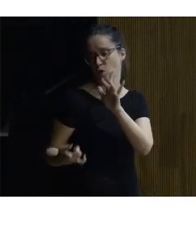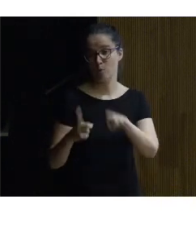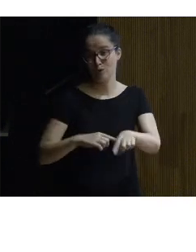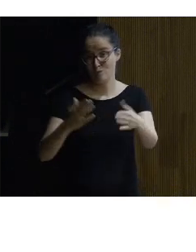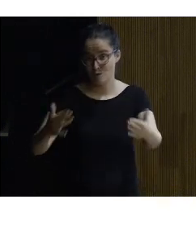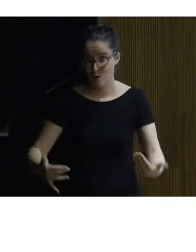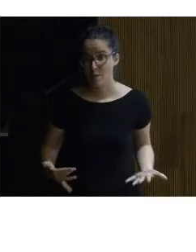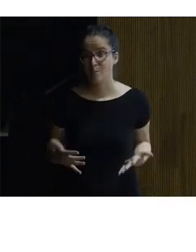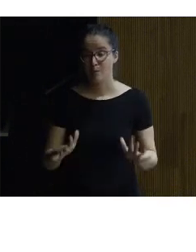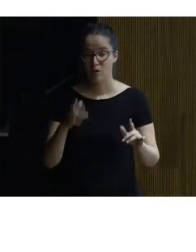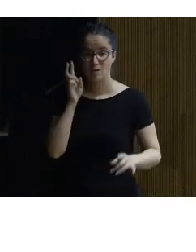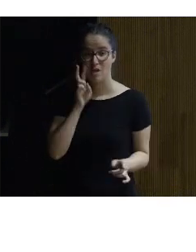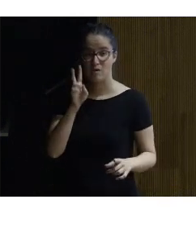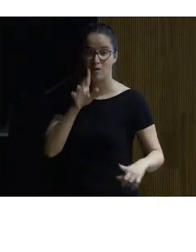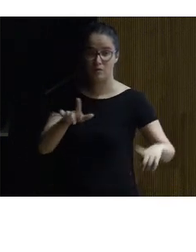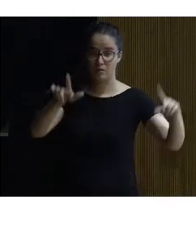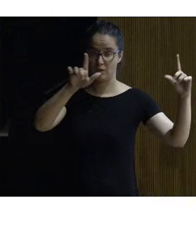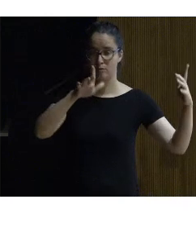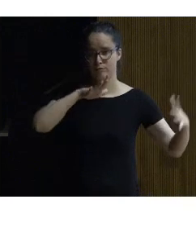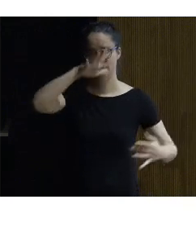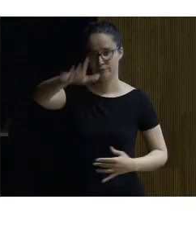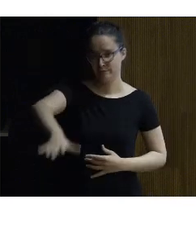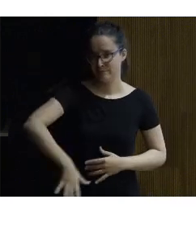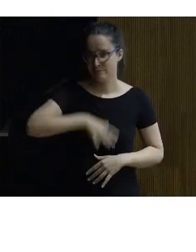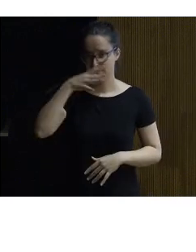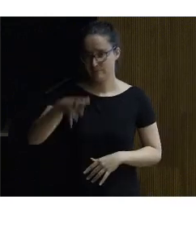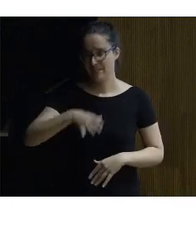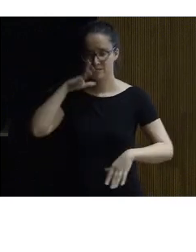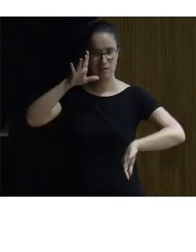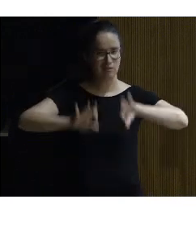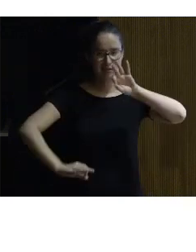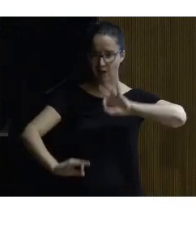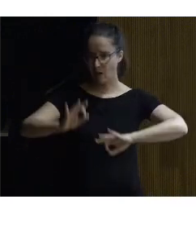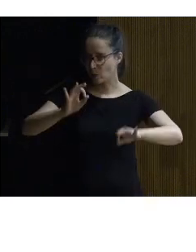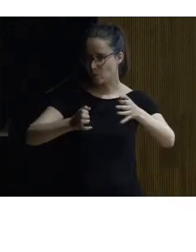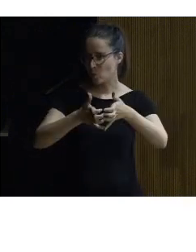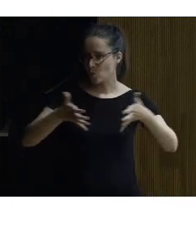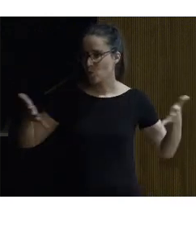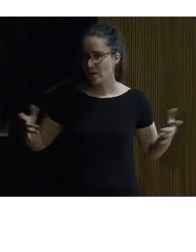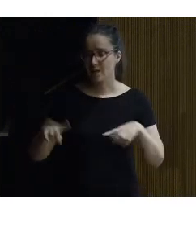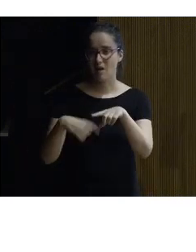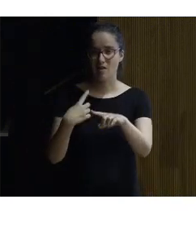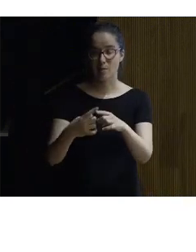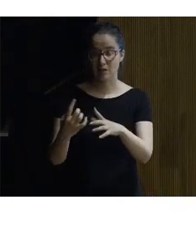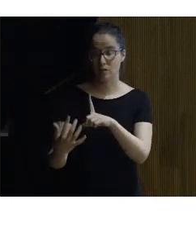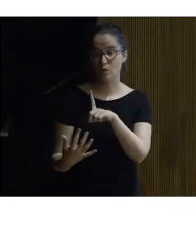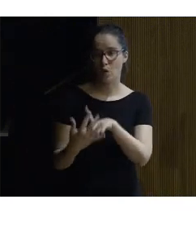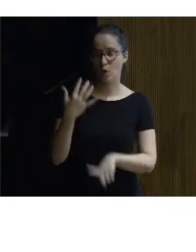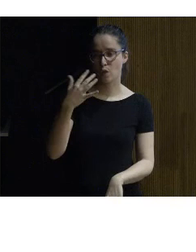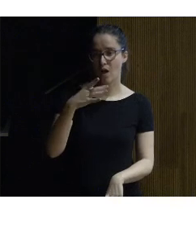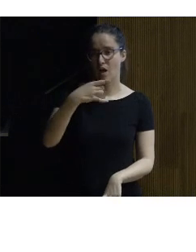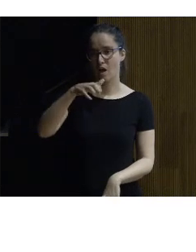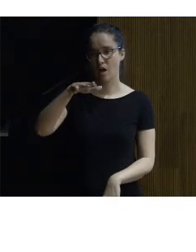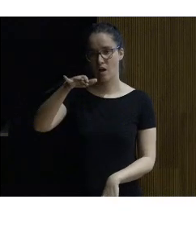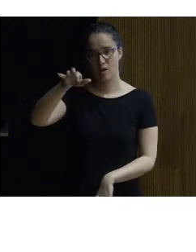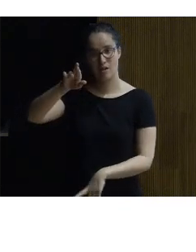tengo tiempo pero ya ven la grandiosidad que tiene este gran teatro que además inspiró a Garnier